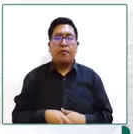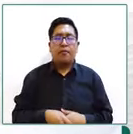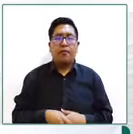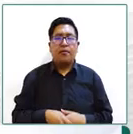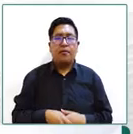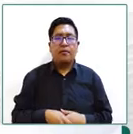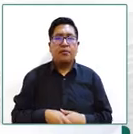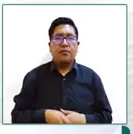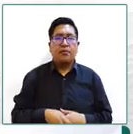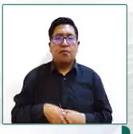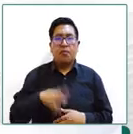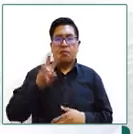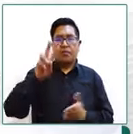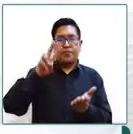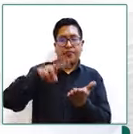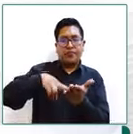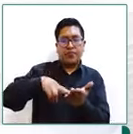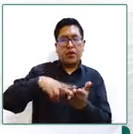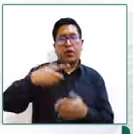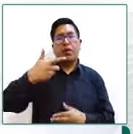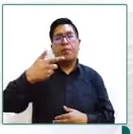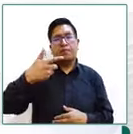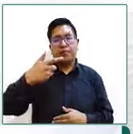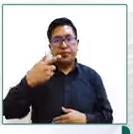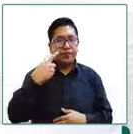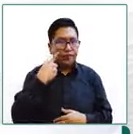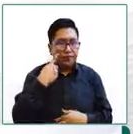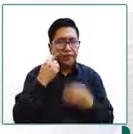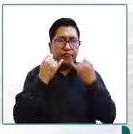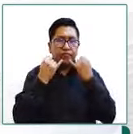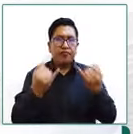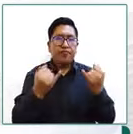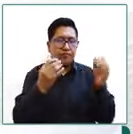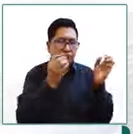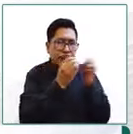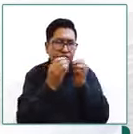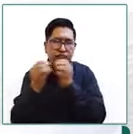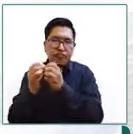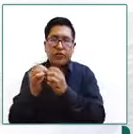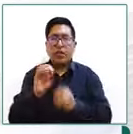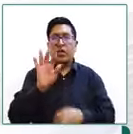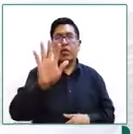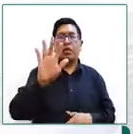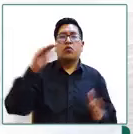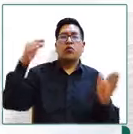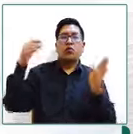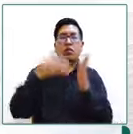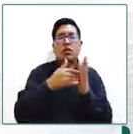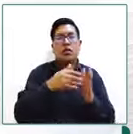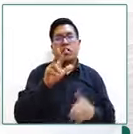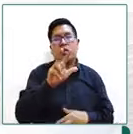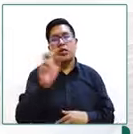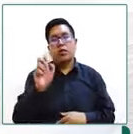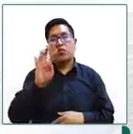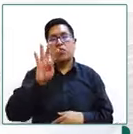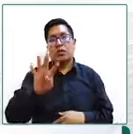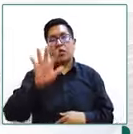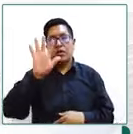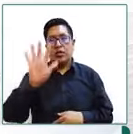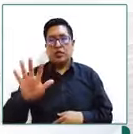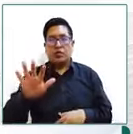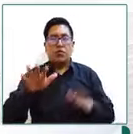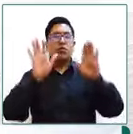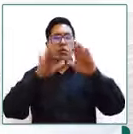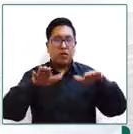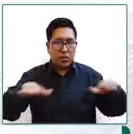al 2021 de acuerdo con esta información son 5.345 niñas niños y